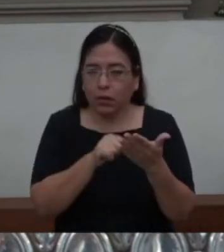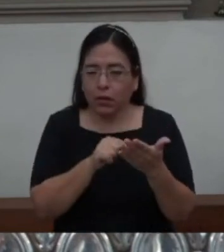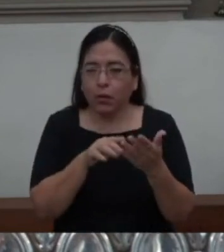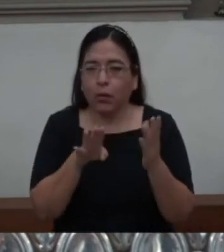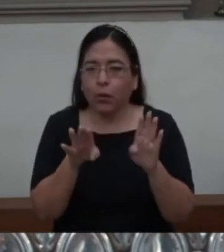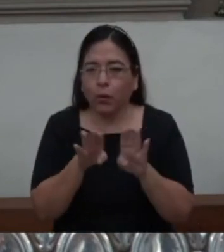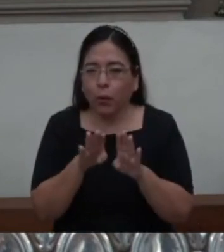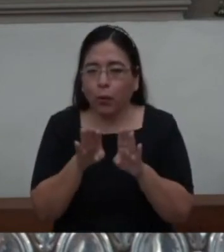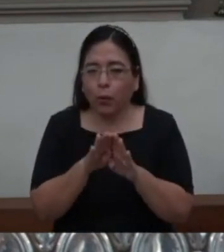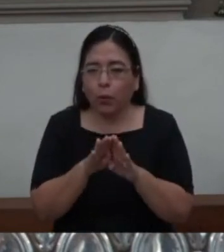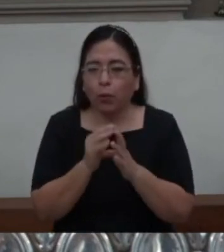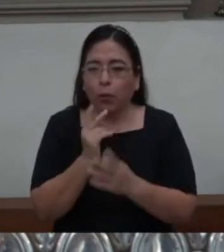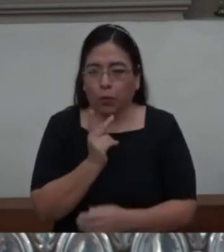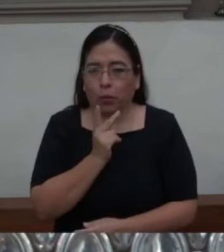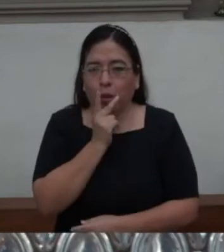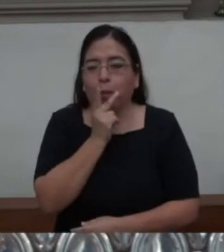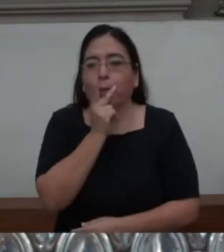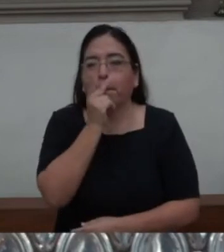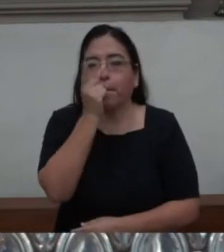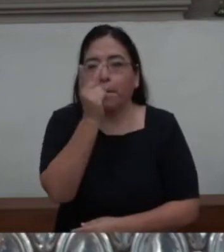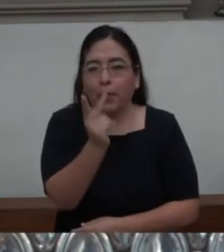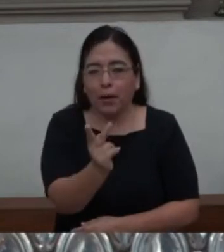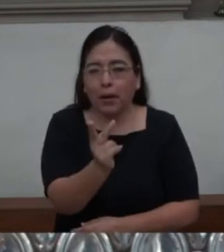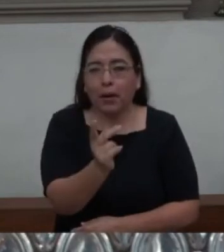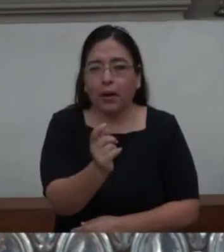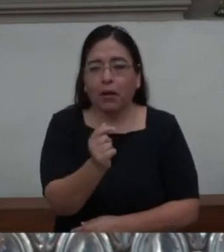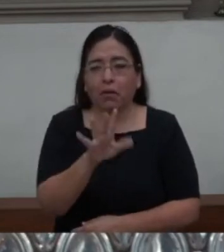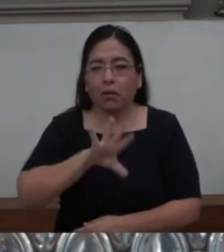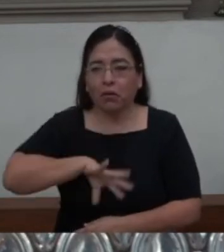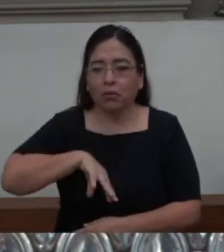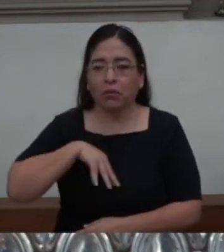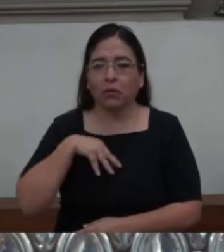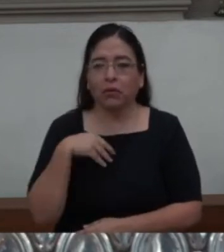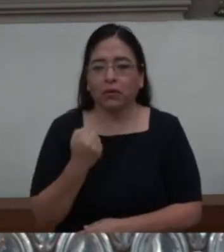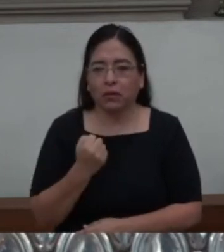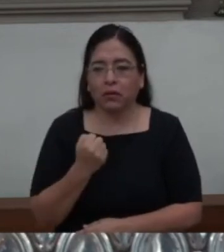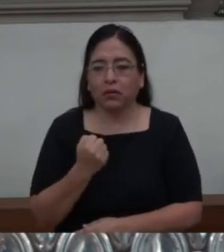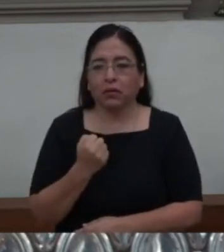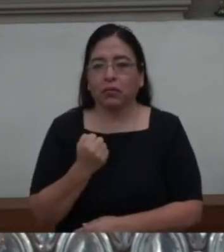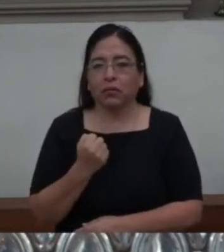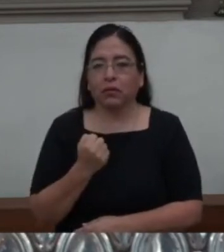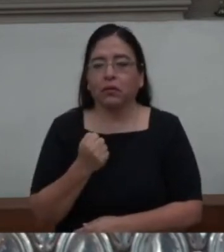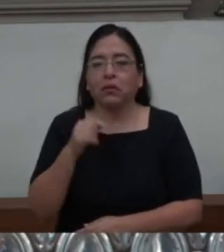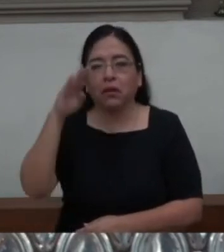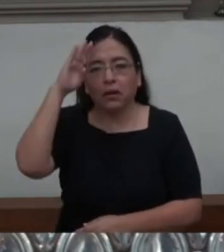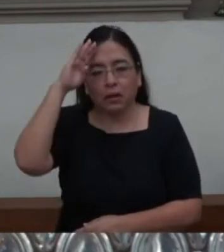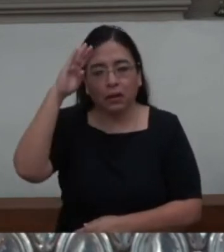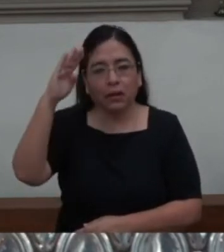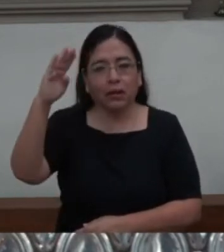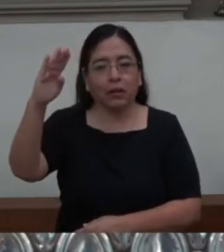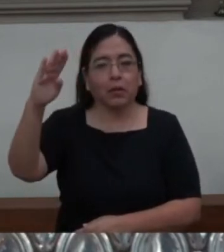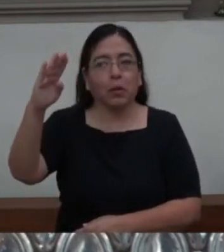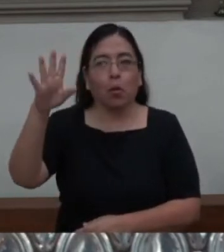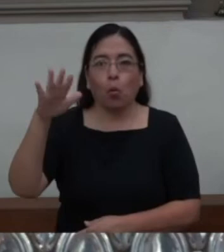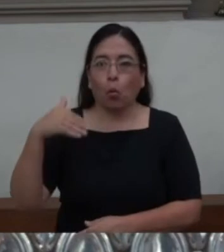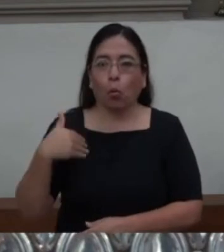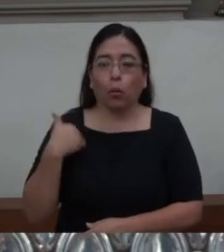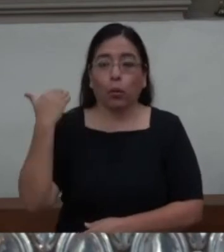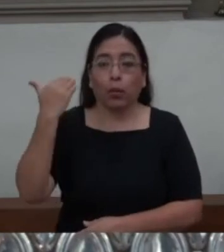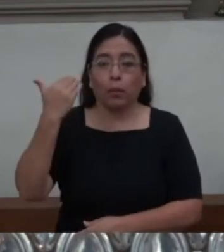de una palabra pobre y de un esfuerzo pequeño. El Señor hace llegar